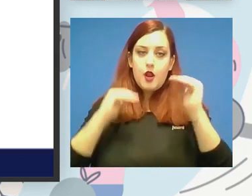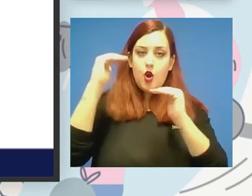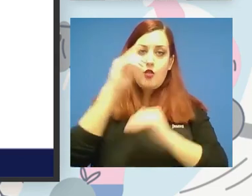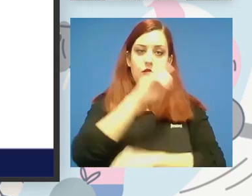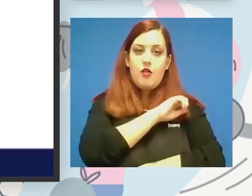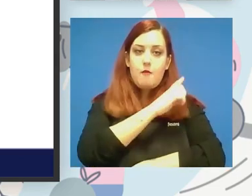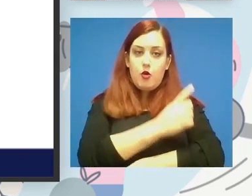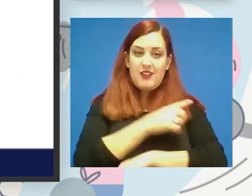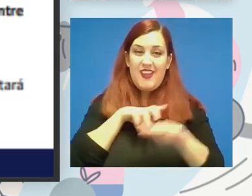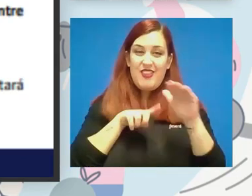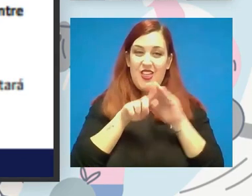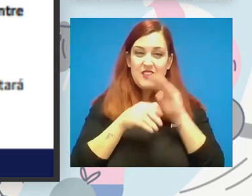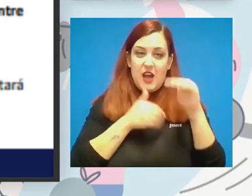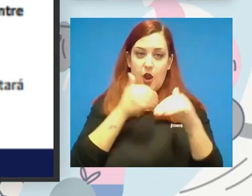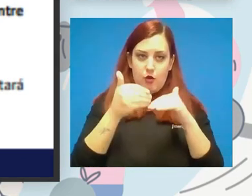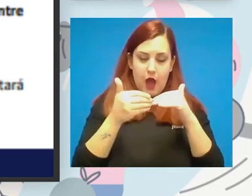incentivar.